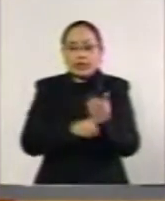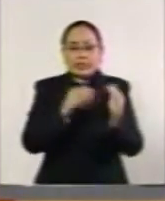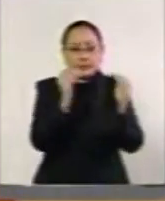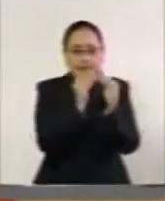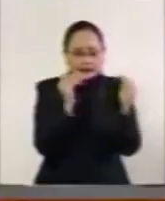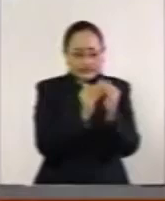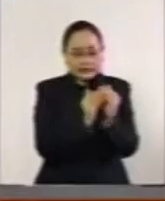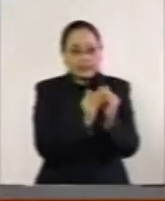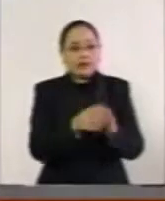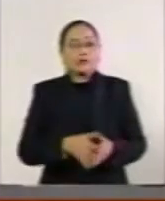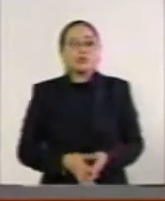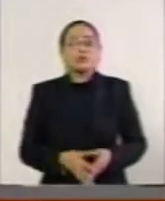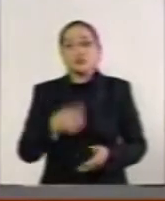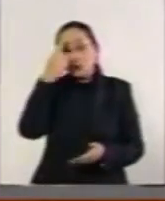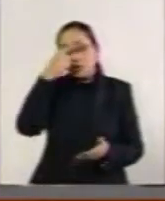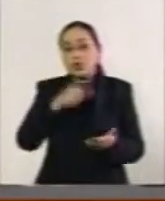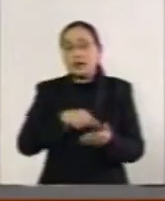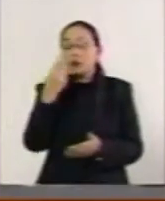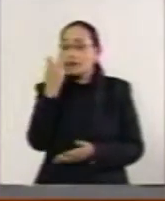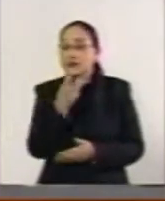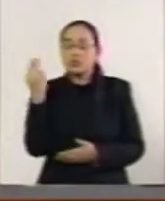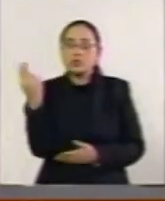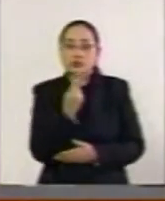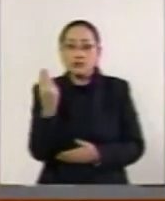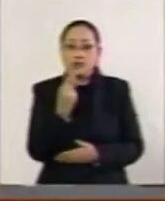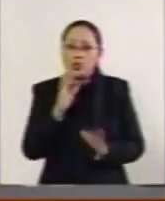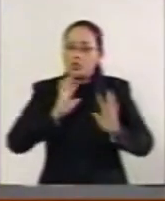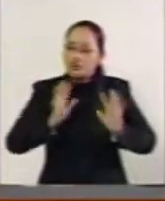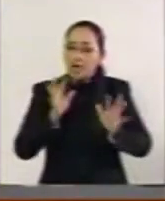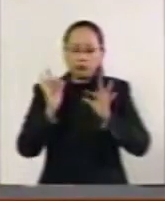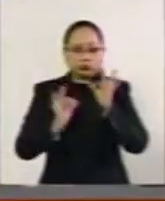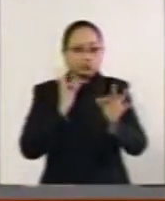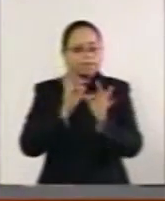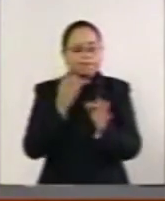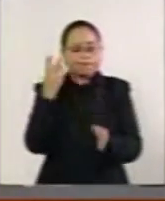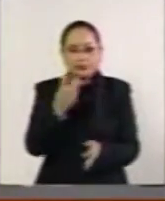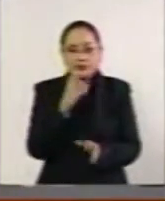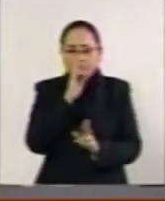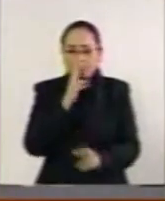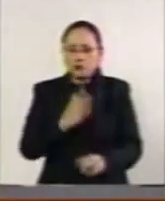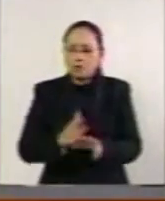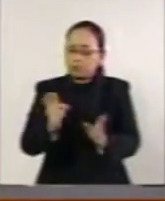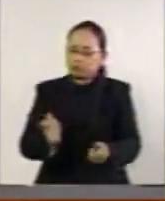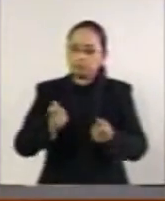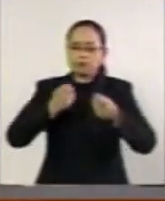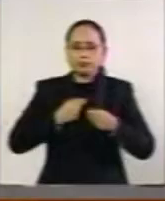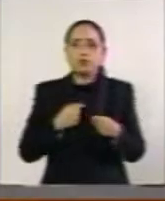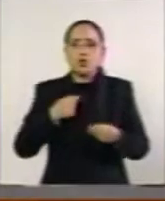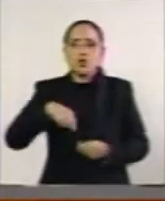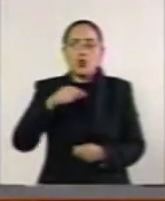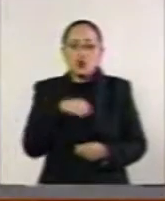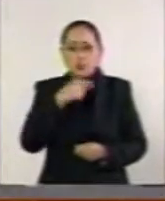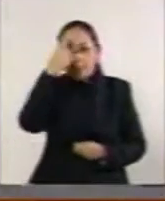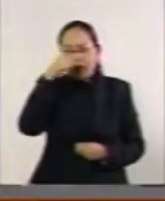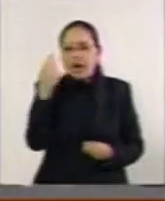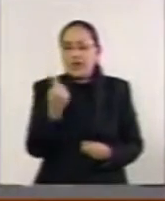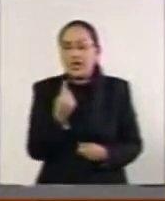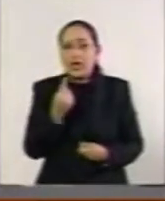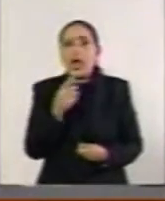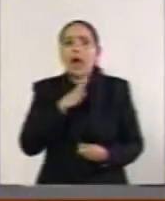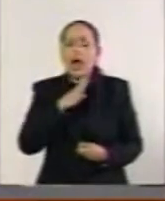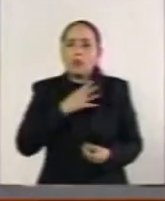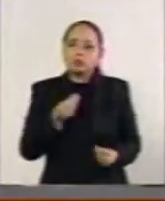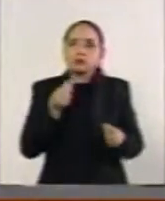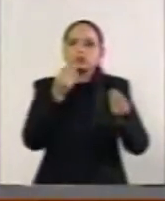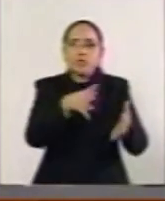Yo creo que ya es necesario que asumamos esta responsabilidad para, insisto, dotarles